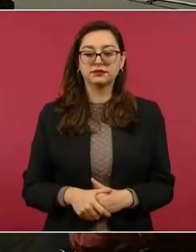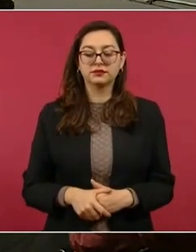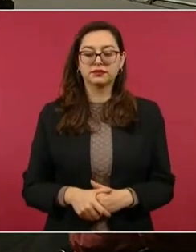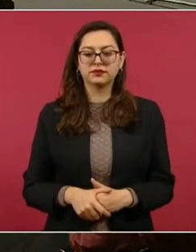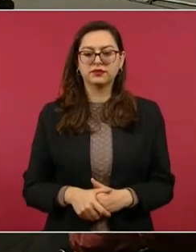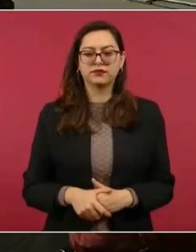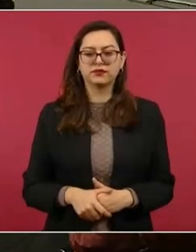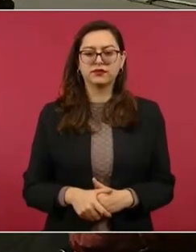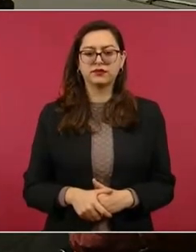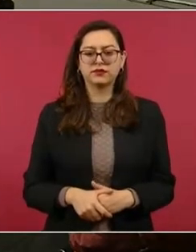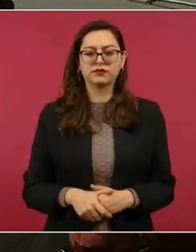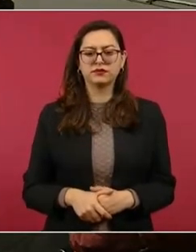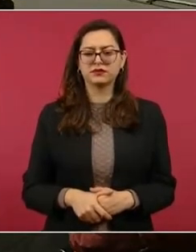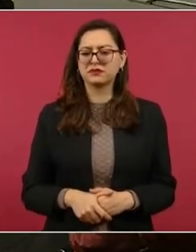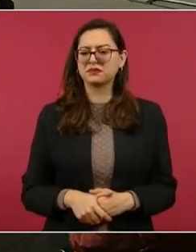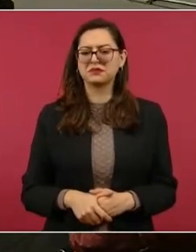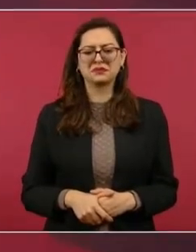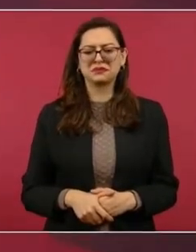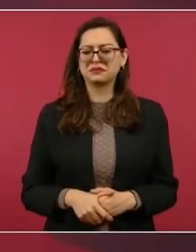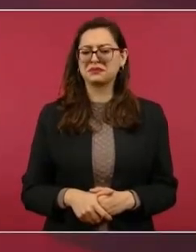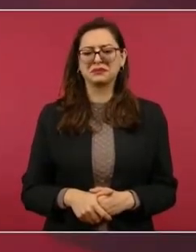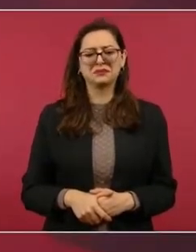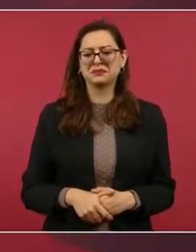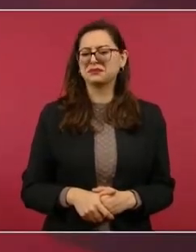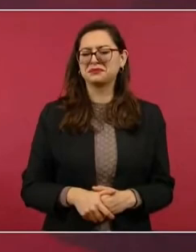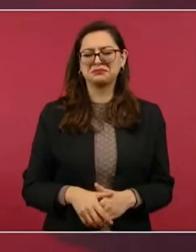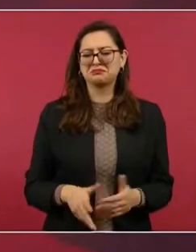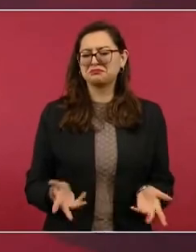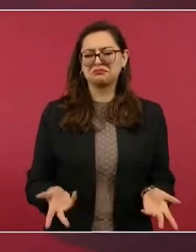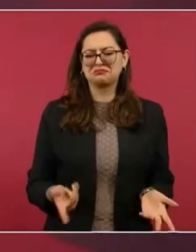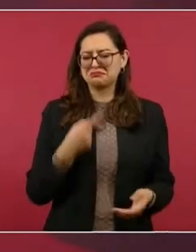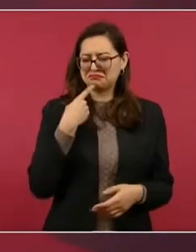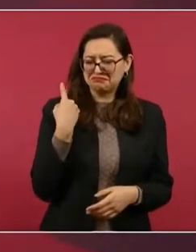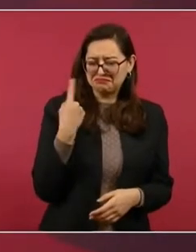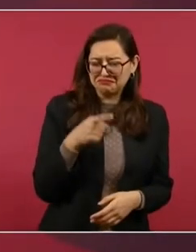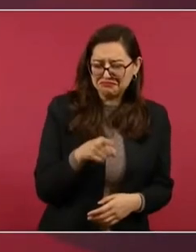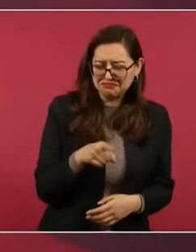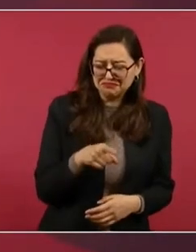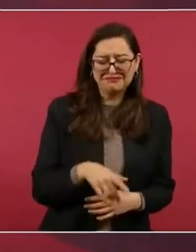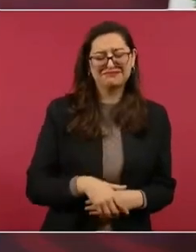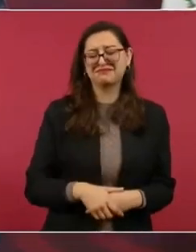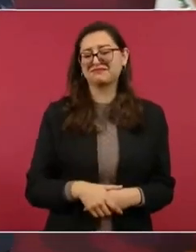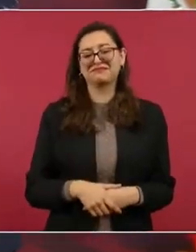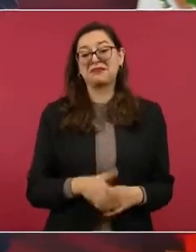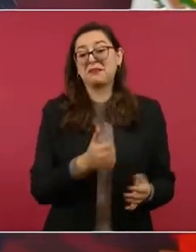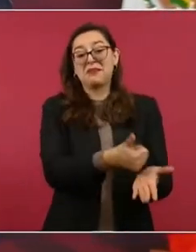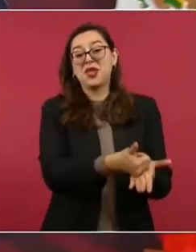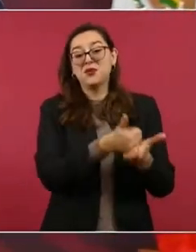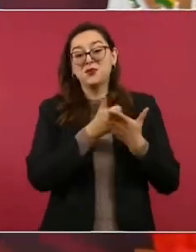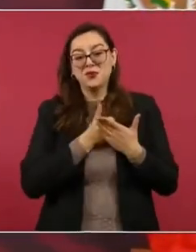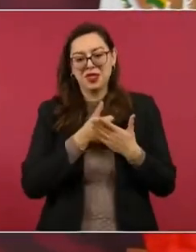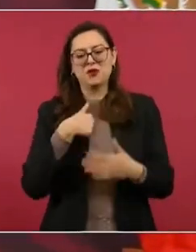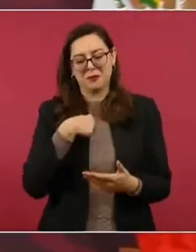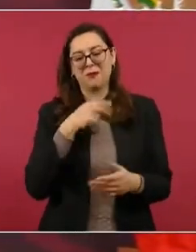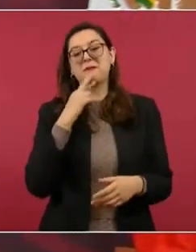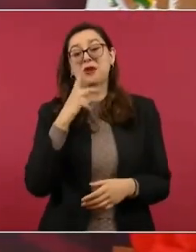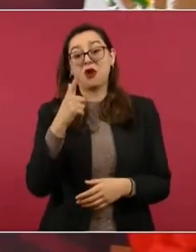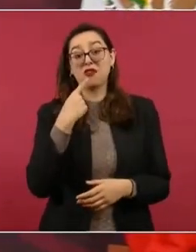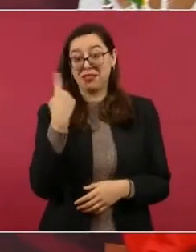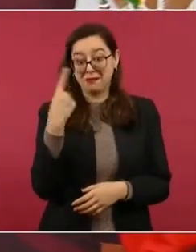No, al contrario, me ayudan. O sea, que es, si hasta los voy a premiar.